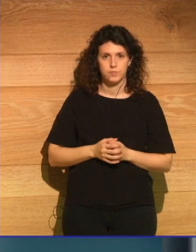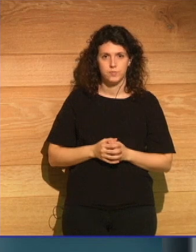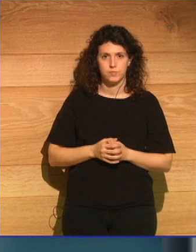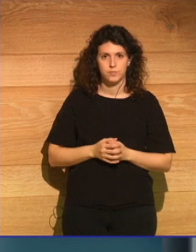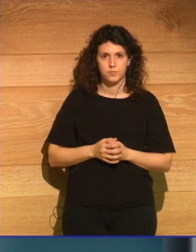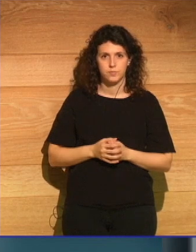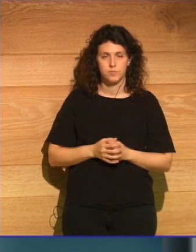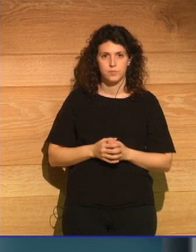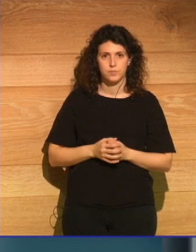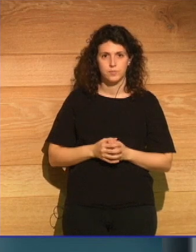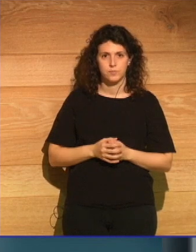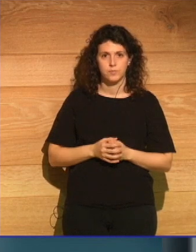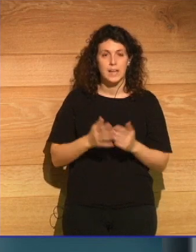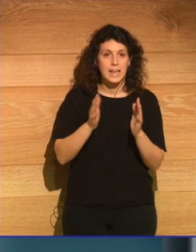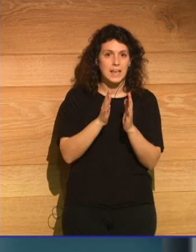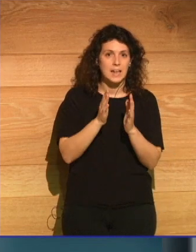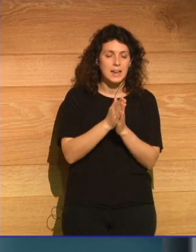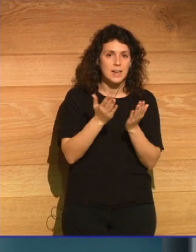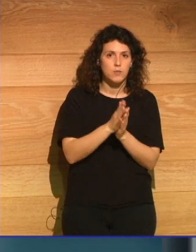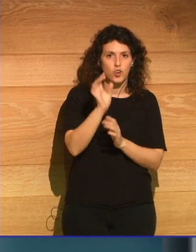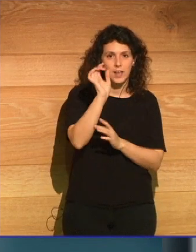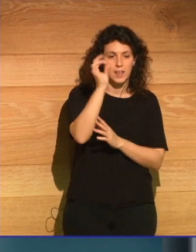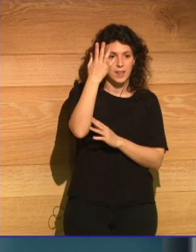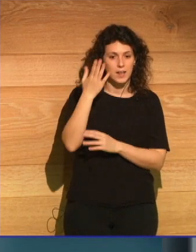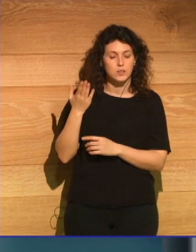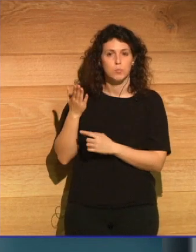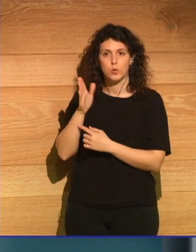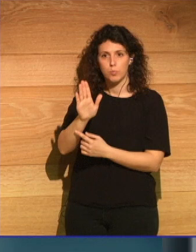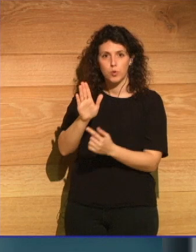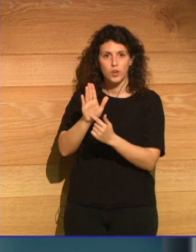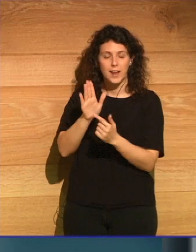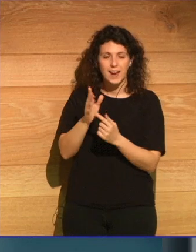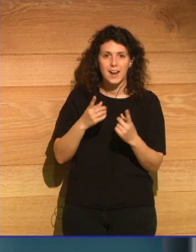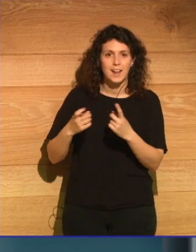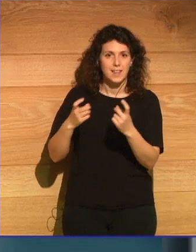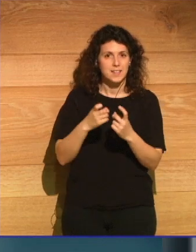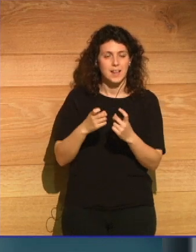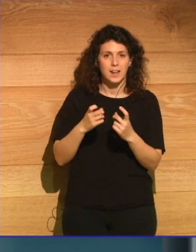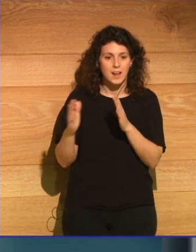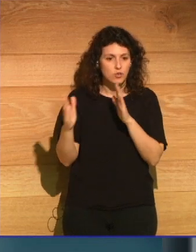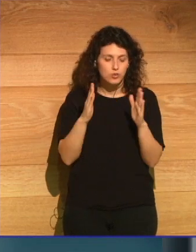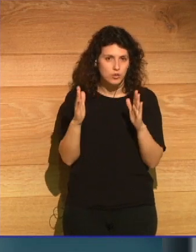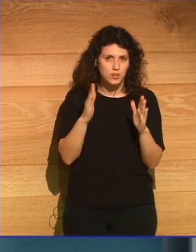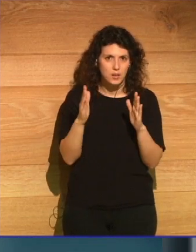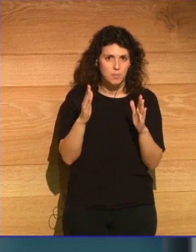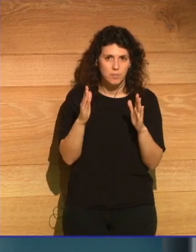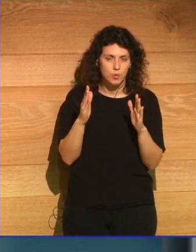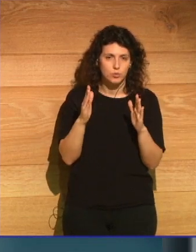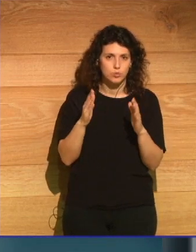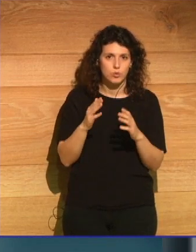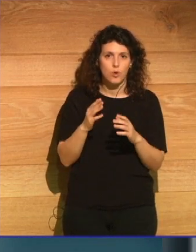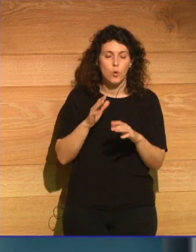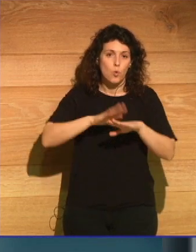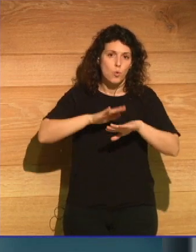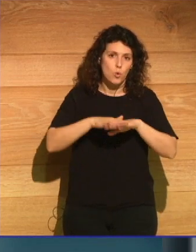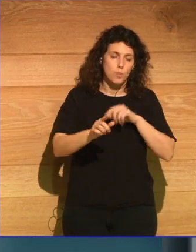Libros e ideas como las que David Farrier propone son necesarias en estos tiempos asediados por el virus